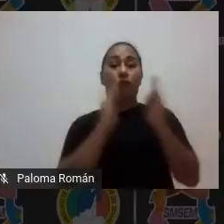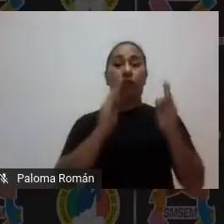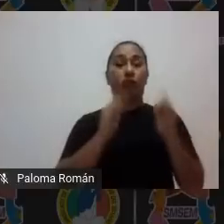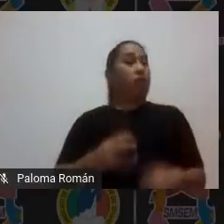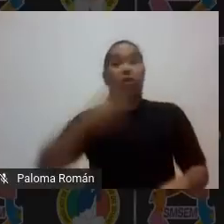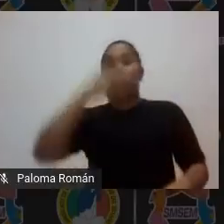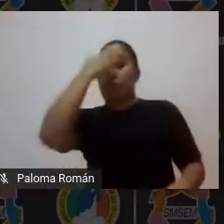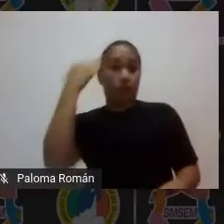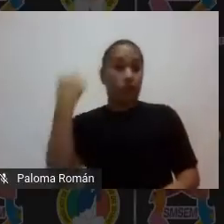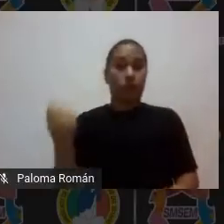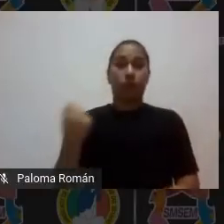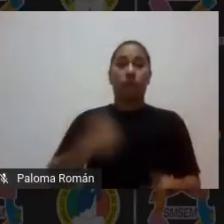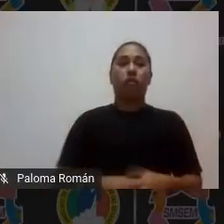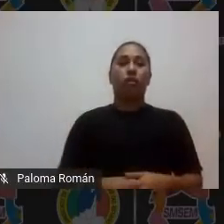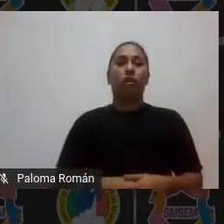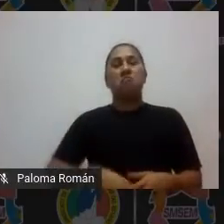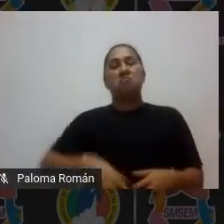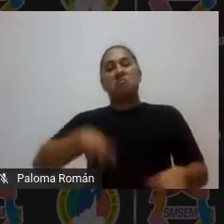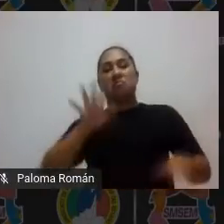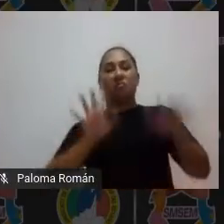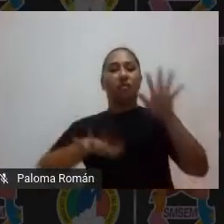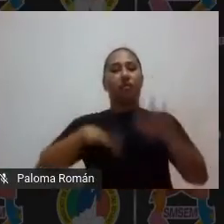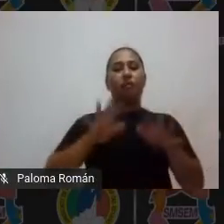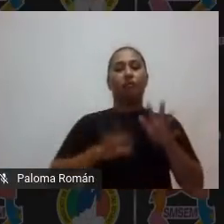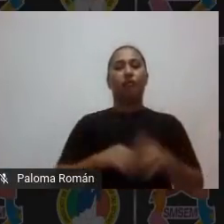sabemos o por lo menos una sesión